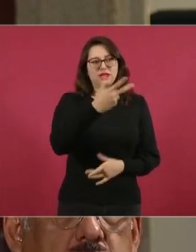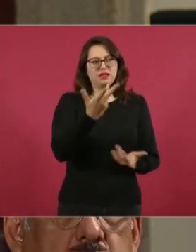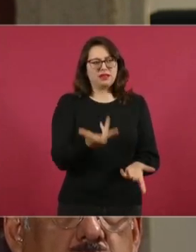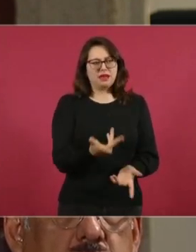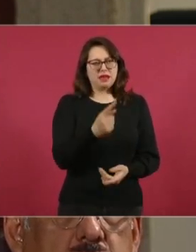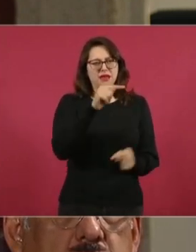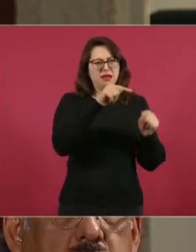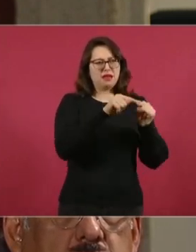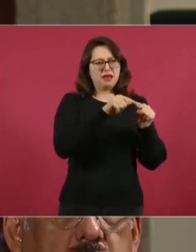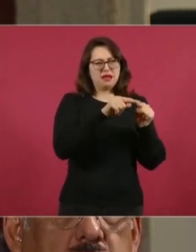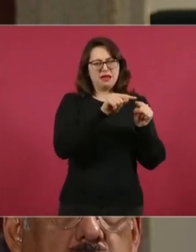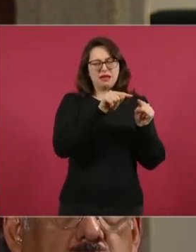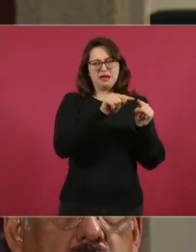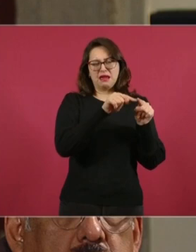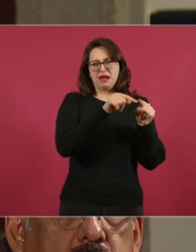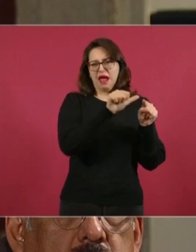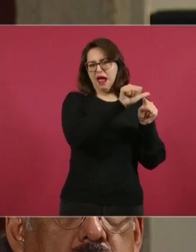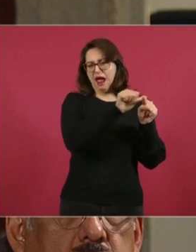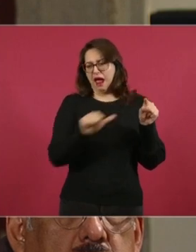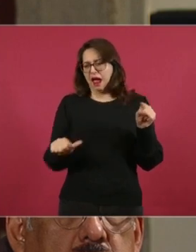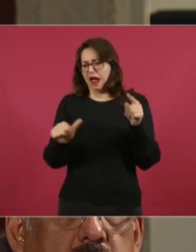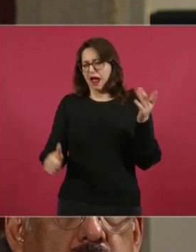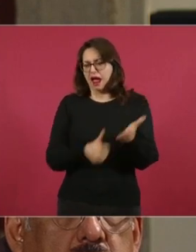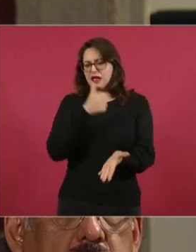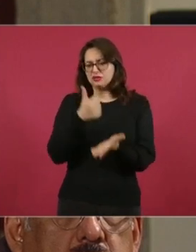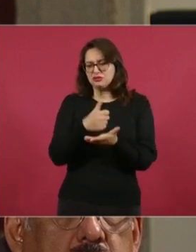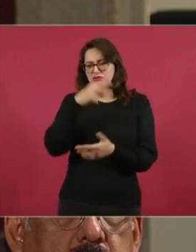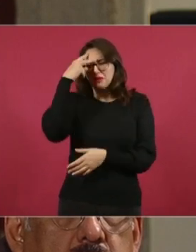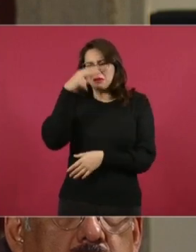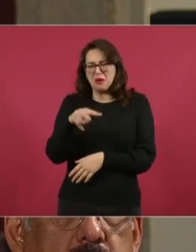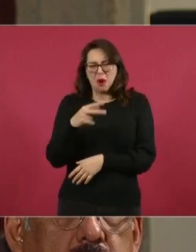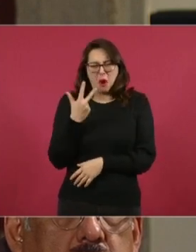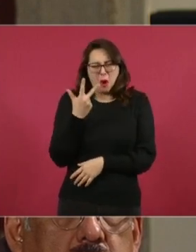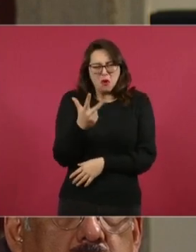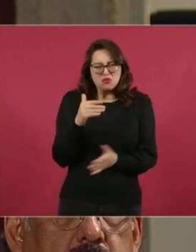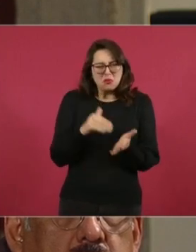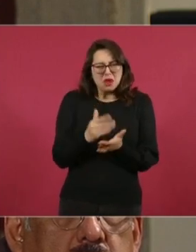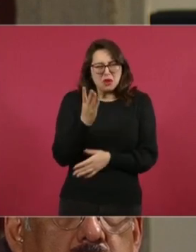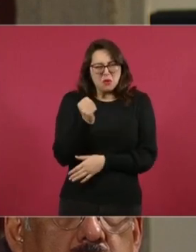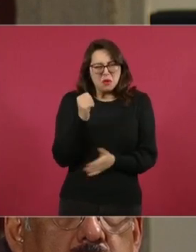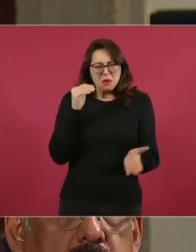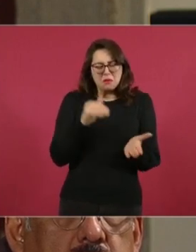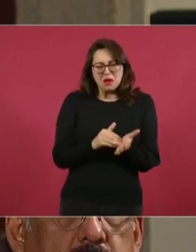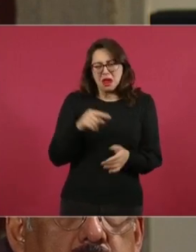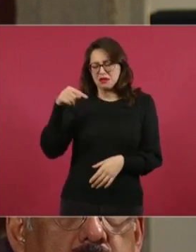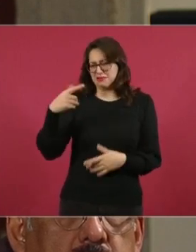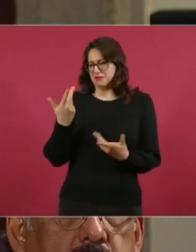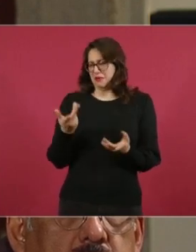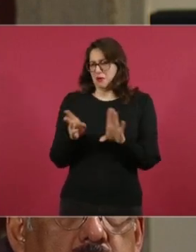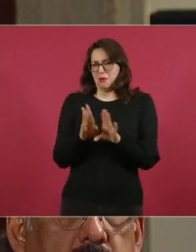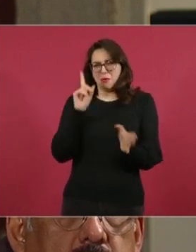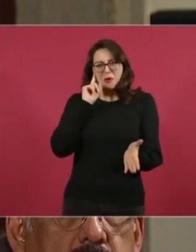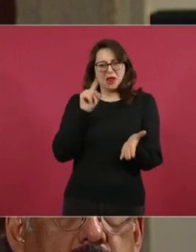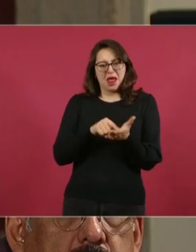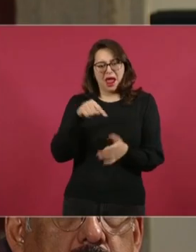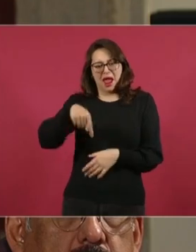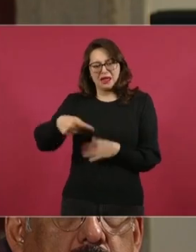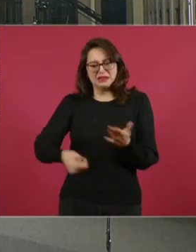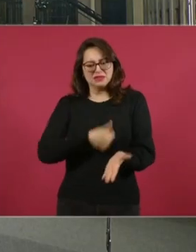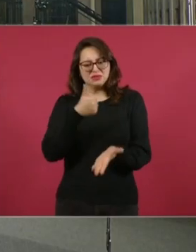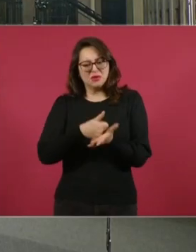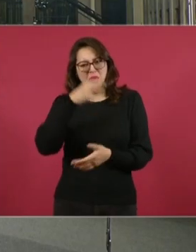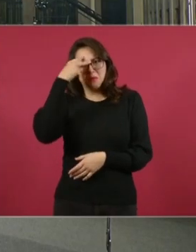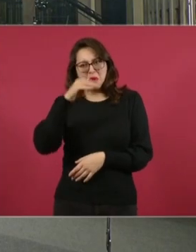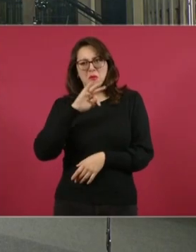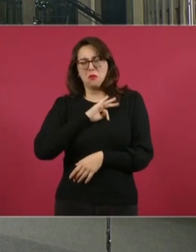tarifas. De aquí de la Ciudad de México se puede volar a Nueva York, a Caracas, a Madrid, por costos realmente mucho más